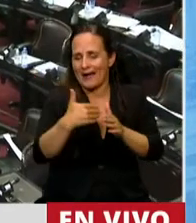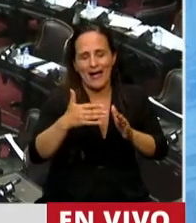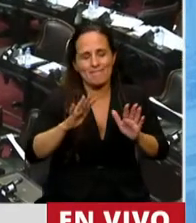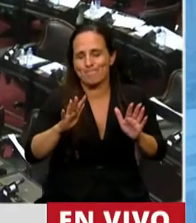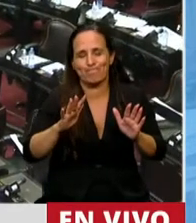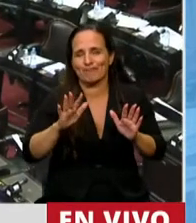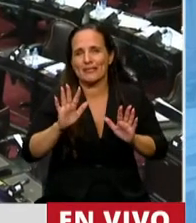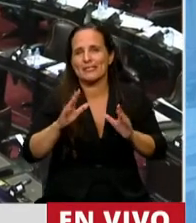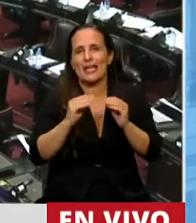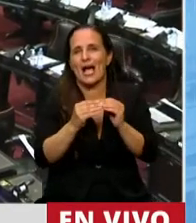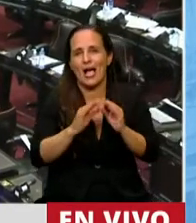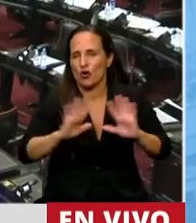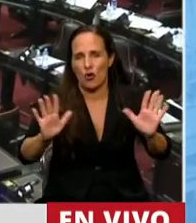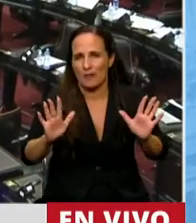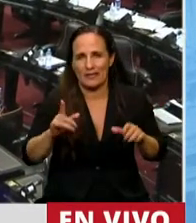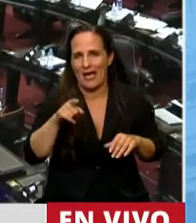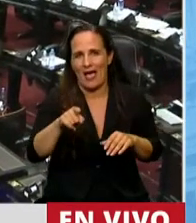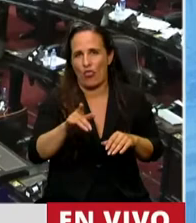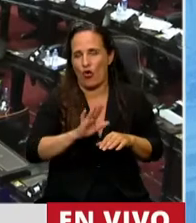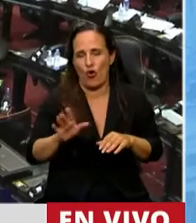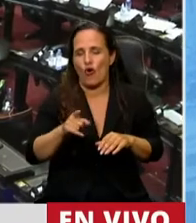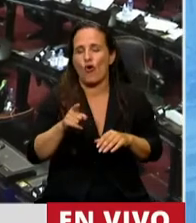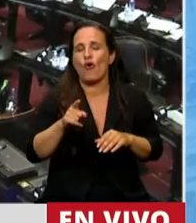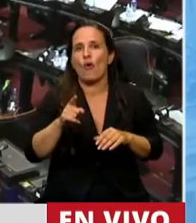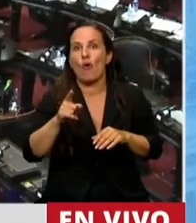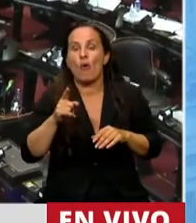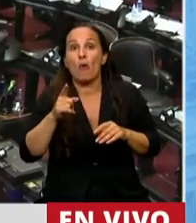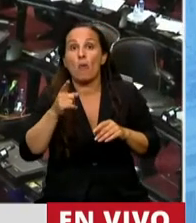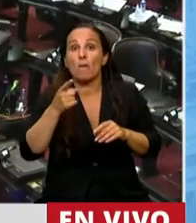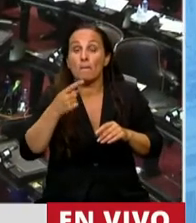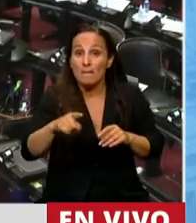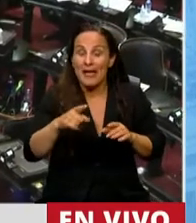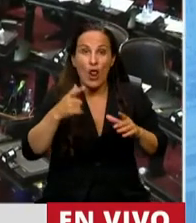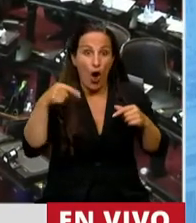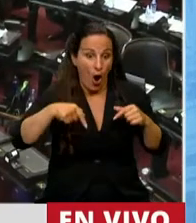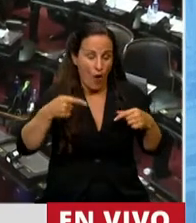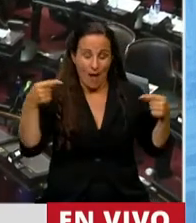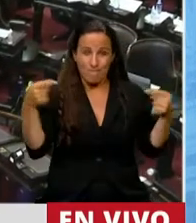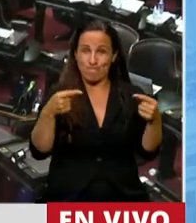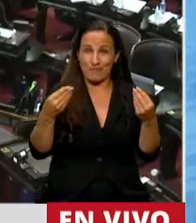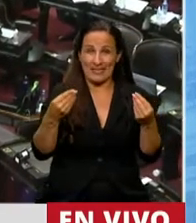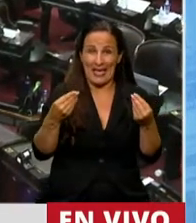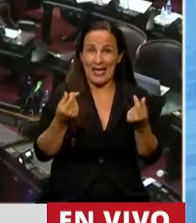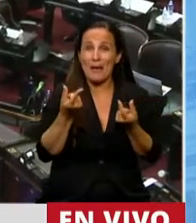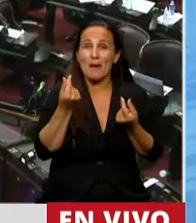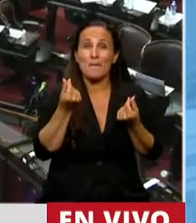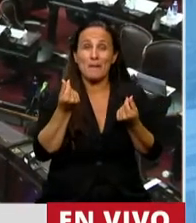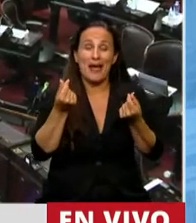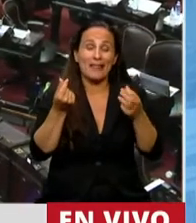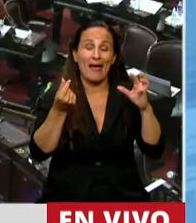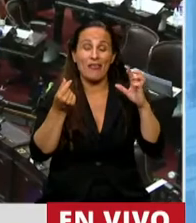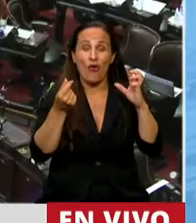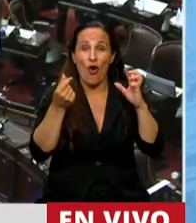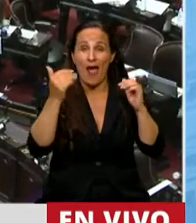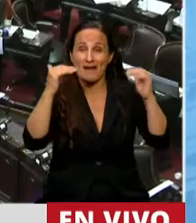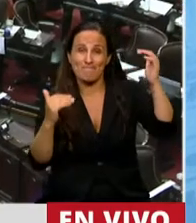mercado de capitales roto, vos no vas a tener un buen mercado de vivienda. La paradoja es aparte, al tener una moneda que se ha devaluado sistemáticamente,